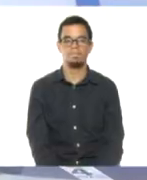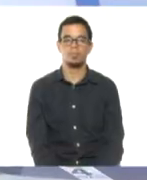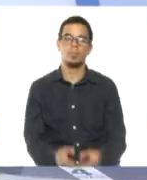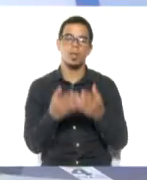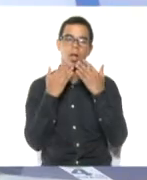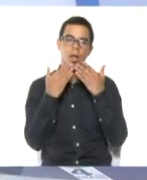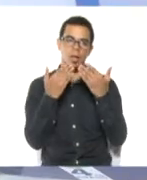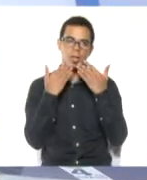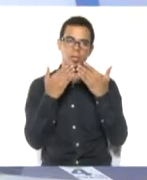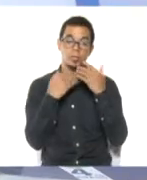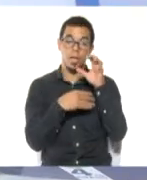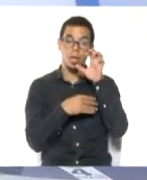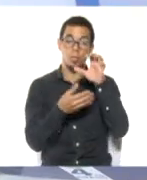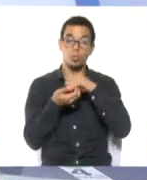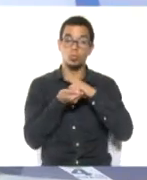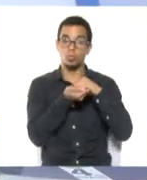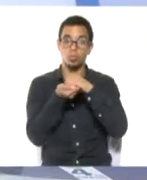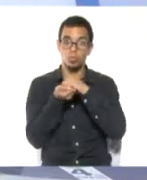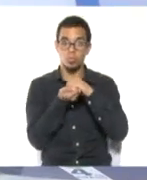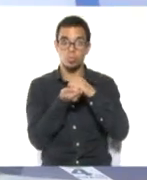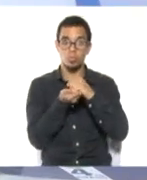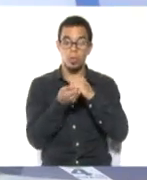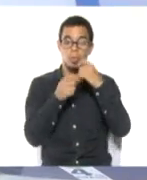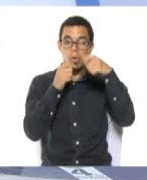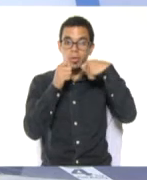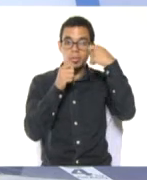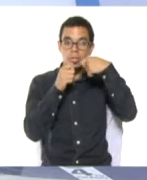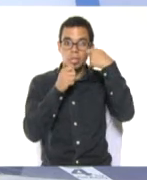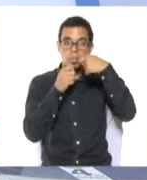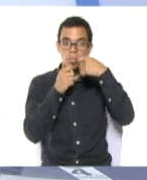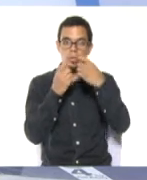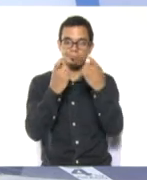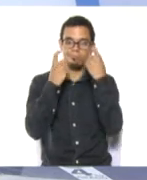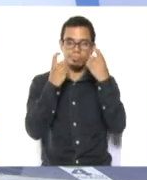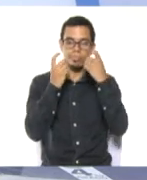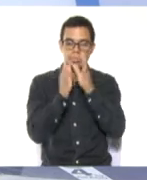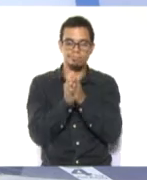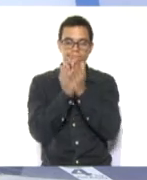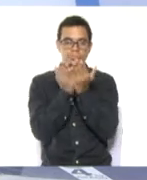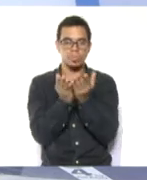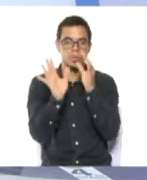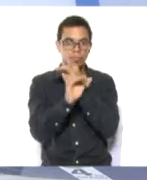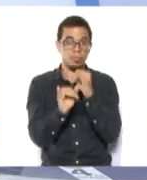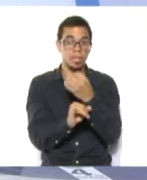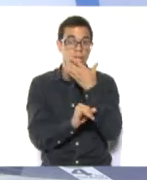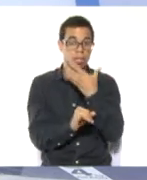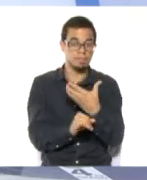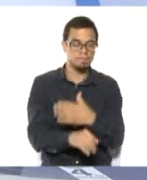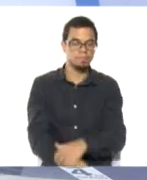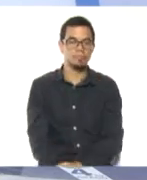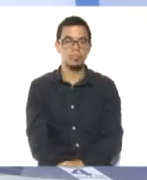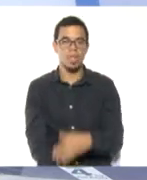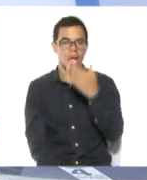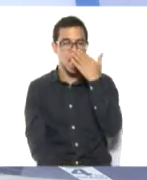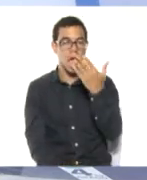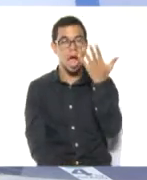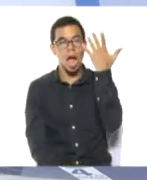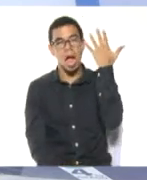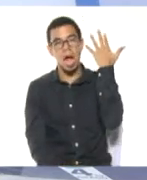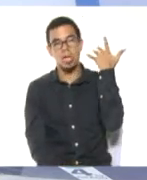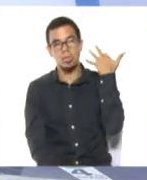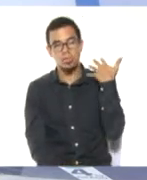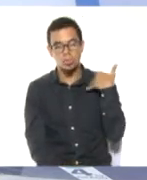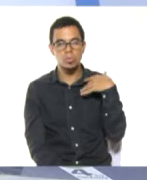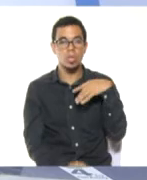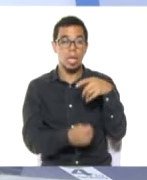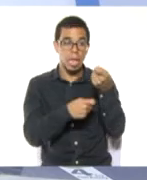Muchísimas gracias al Estado Trujillo por este hermoso video. Hace muchísimo tiempo las tarjetas solían comprarse en tiendas y enviarse a